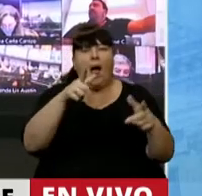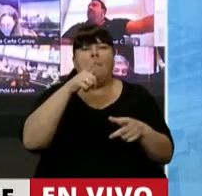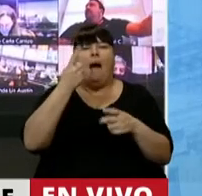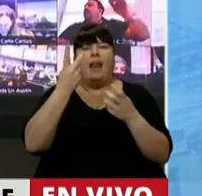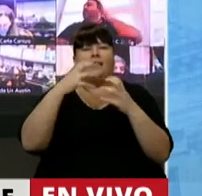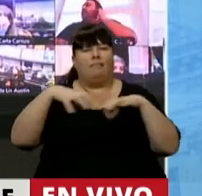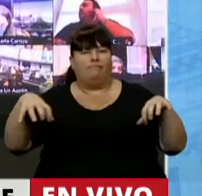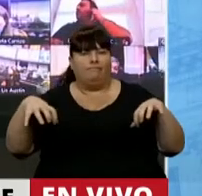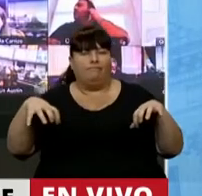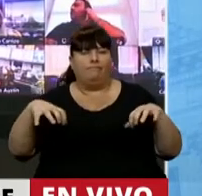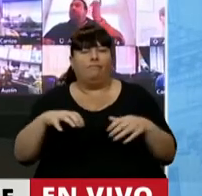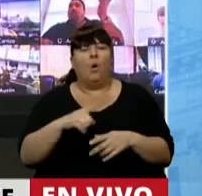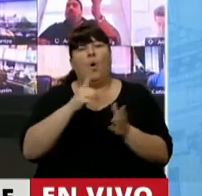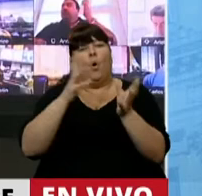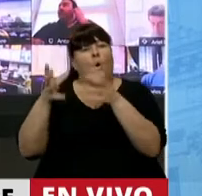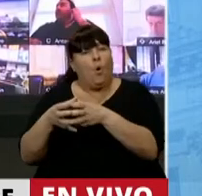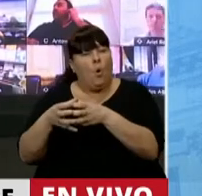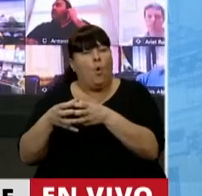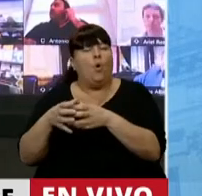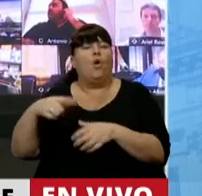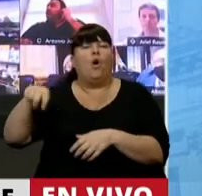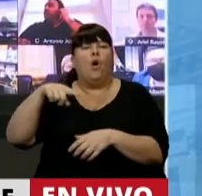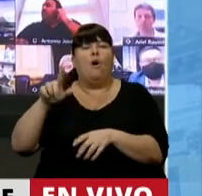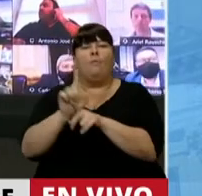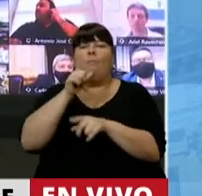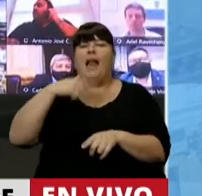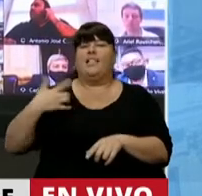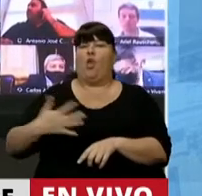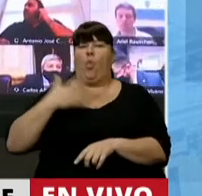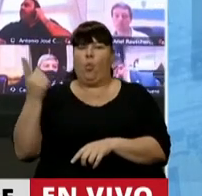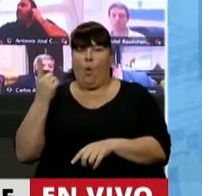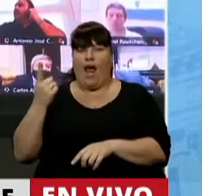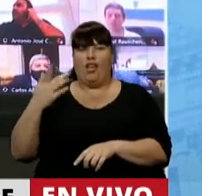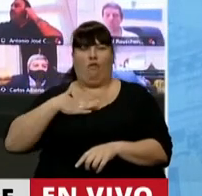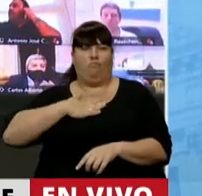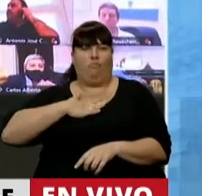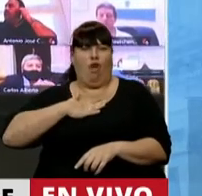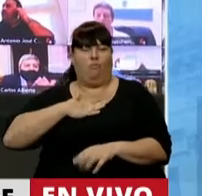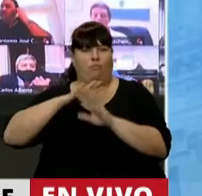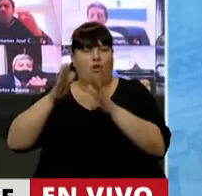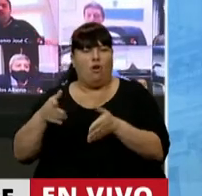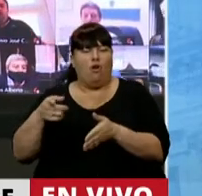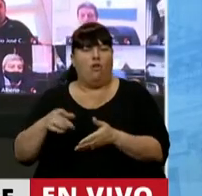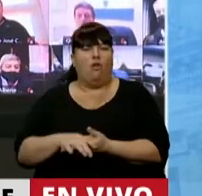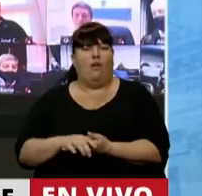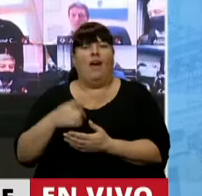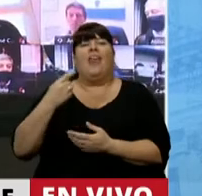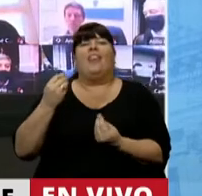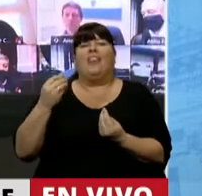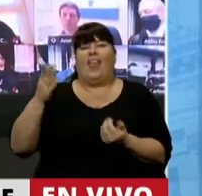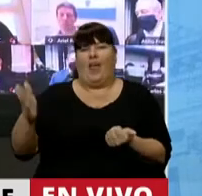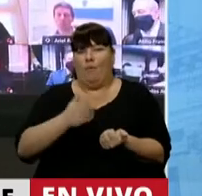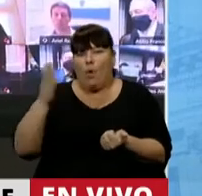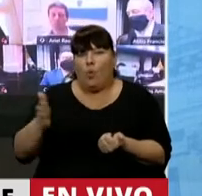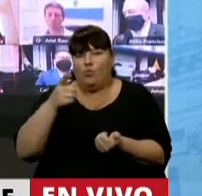divide así, ¿no? De un lado están los que se sienten dueños y propietarios de la producción,